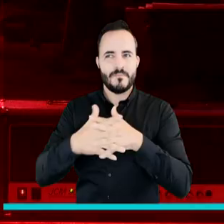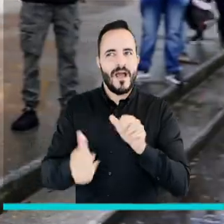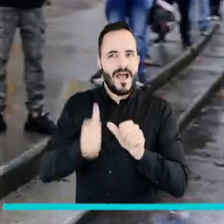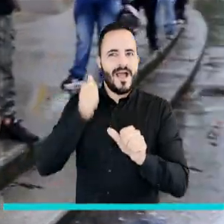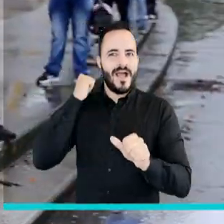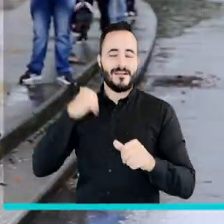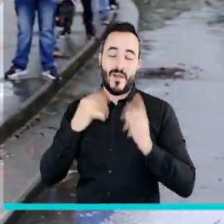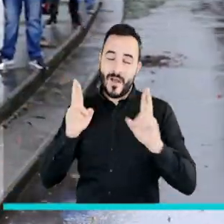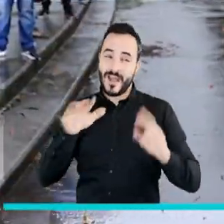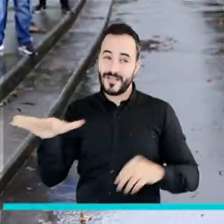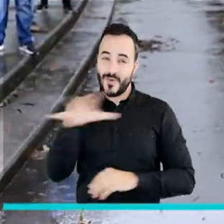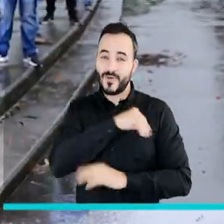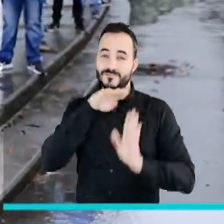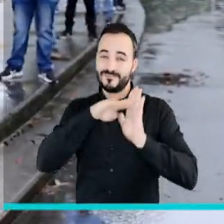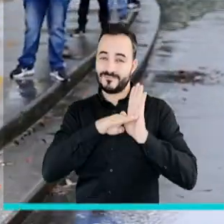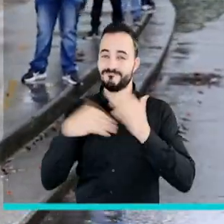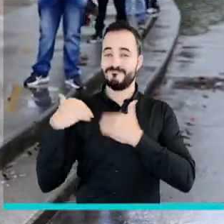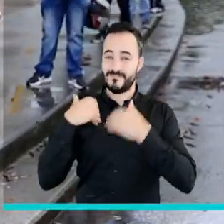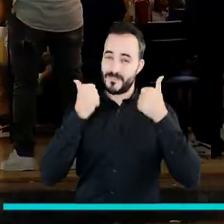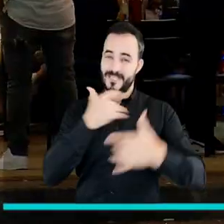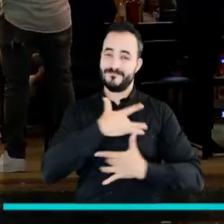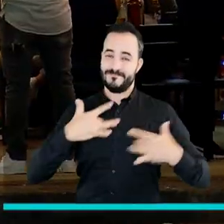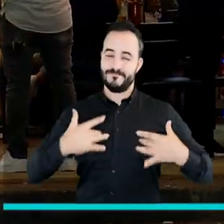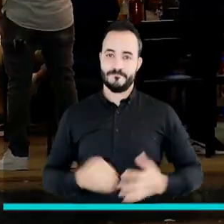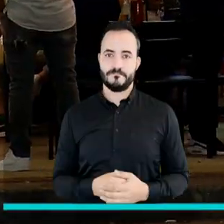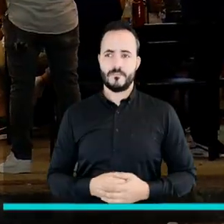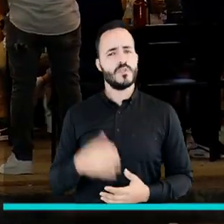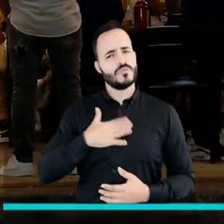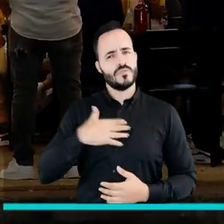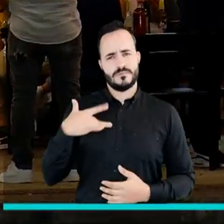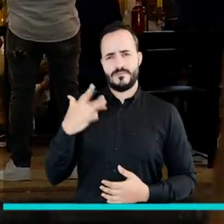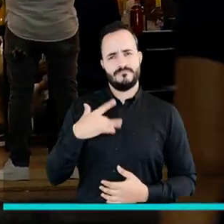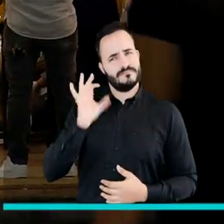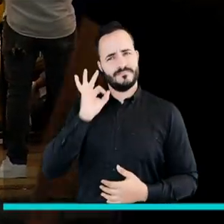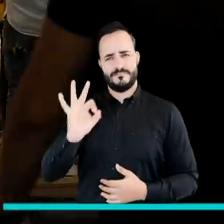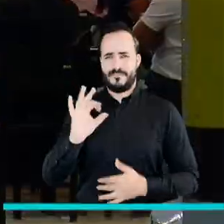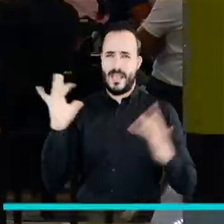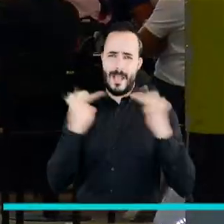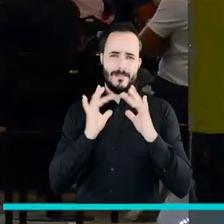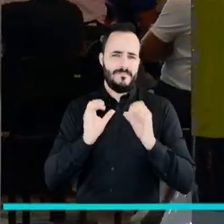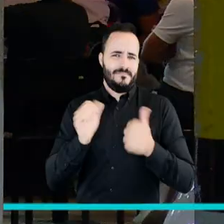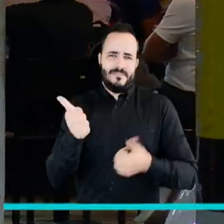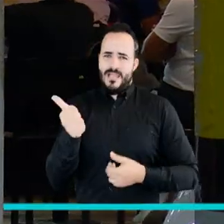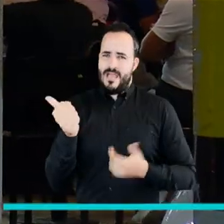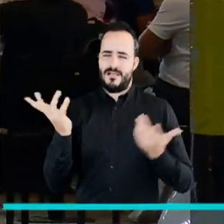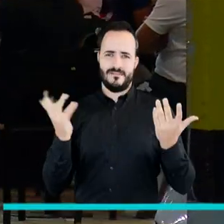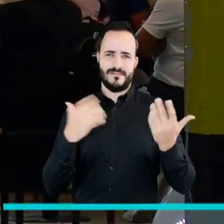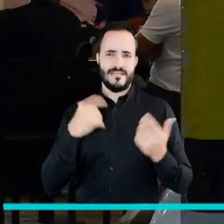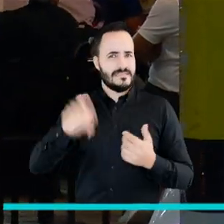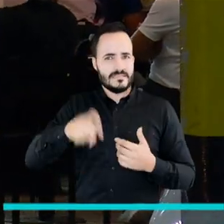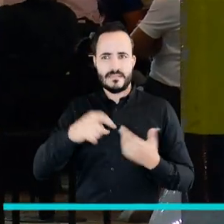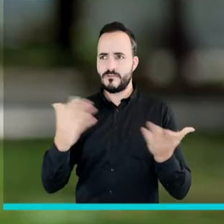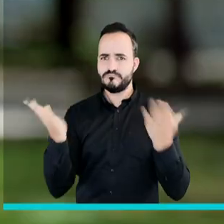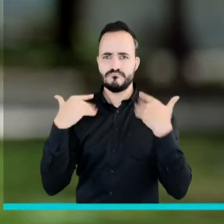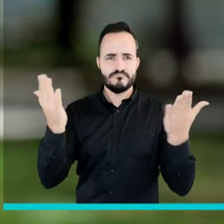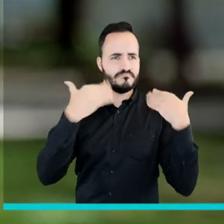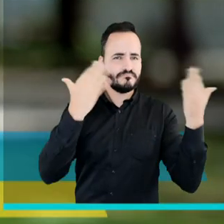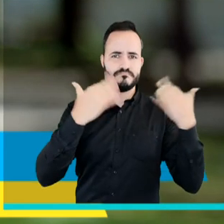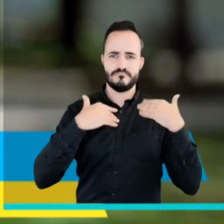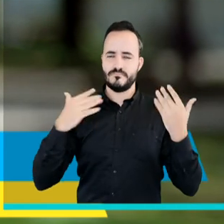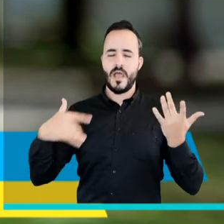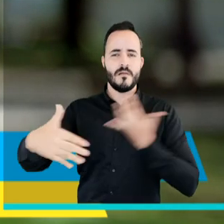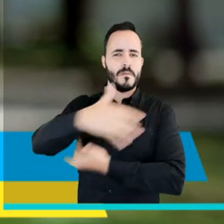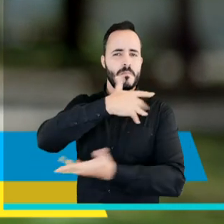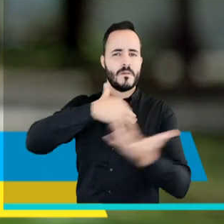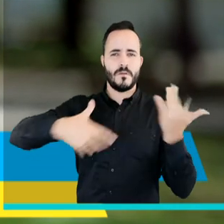la gente siga acatando las normas de bioseguridad. Me parece que es lo mejor, apropiado, porque la economía ya tiene que empezar otra